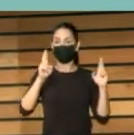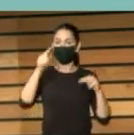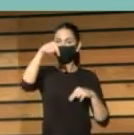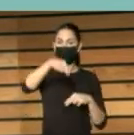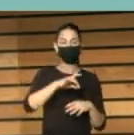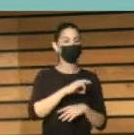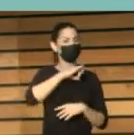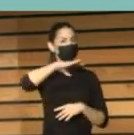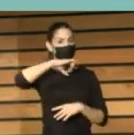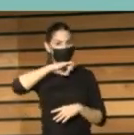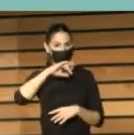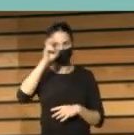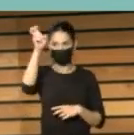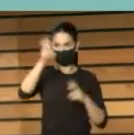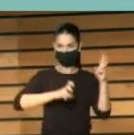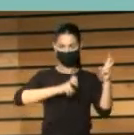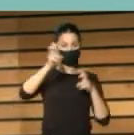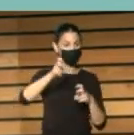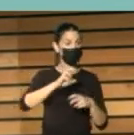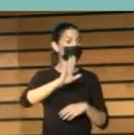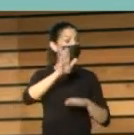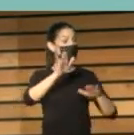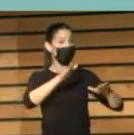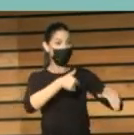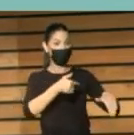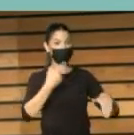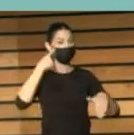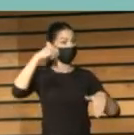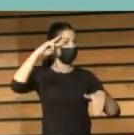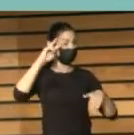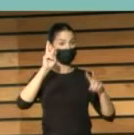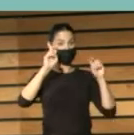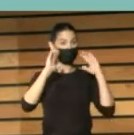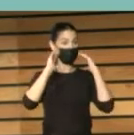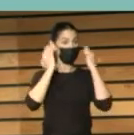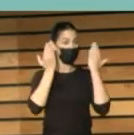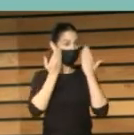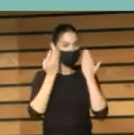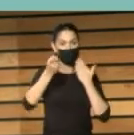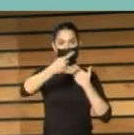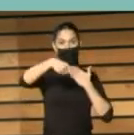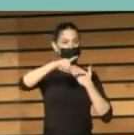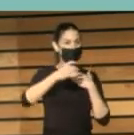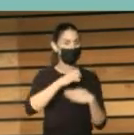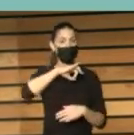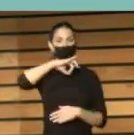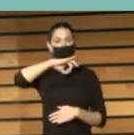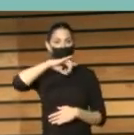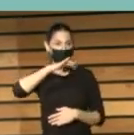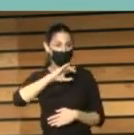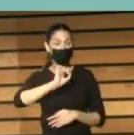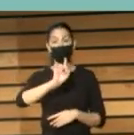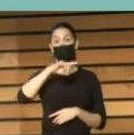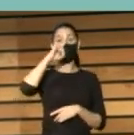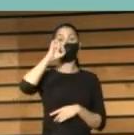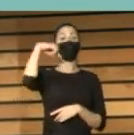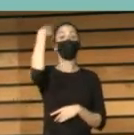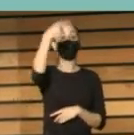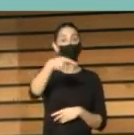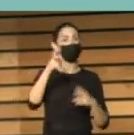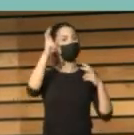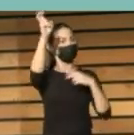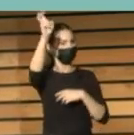aquí y que al final de esta experiencia puedan irse todos con las ganas y el deseo de volver a repetirla pronto.